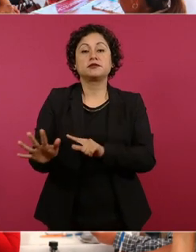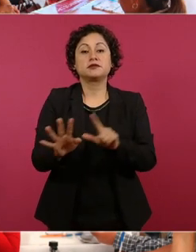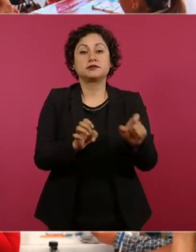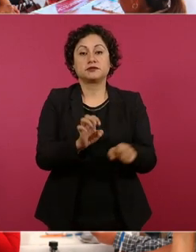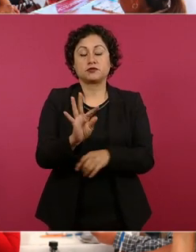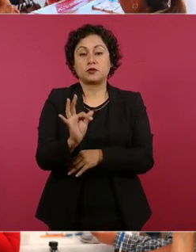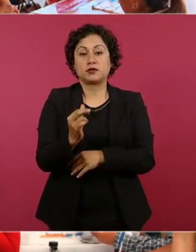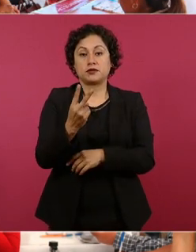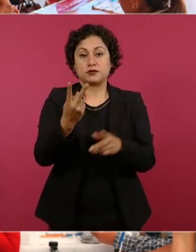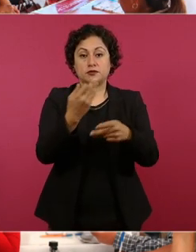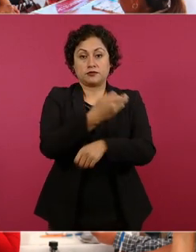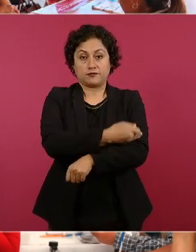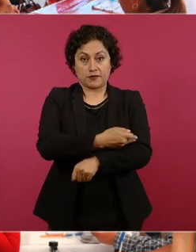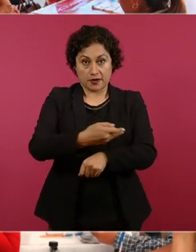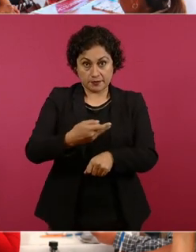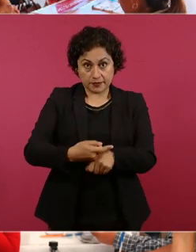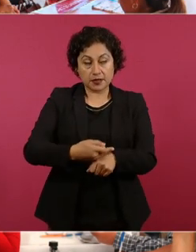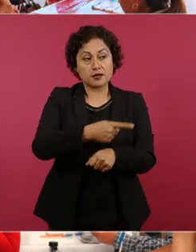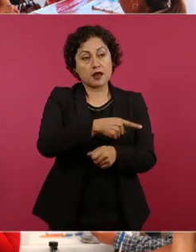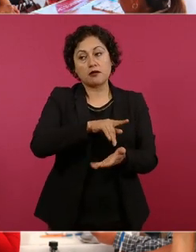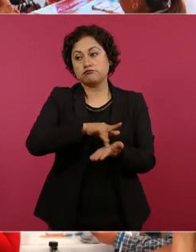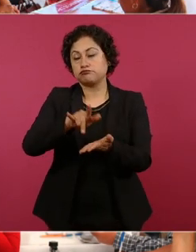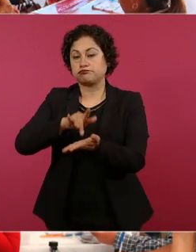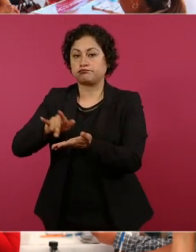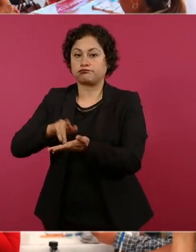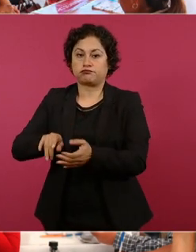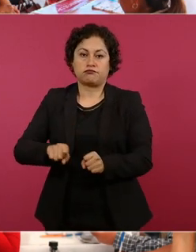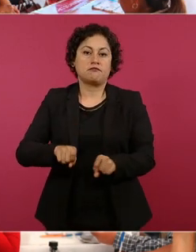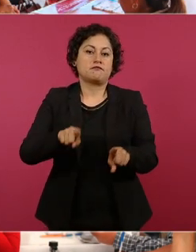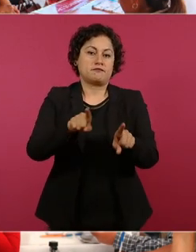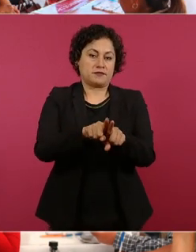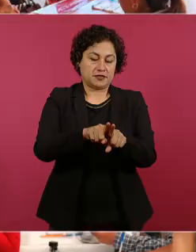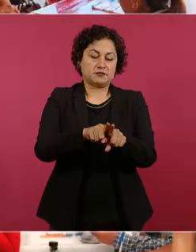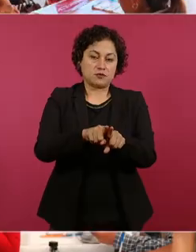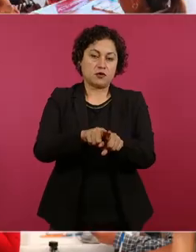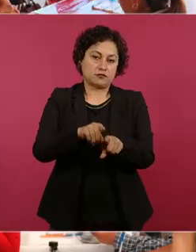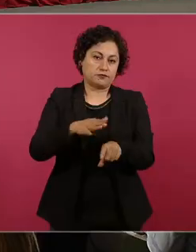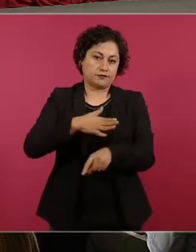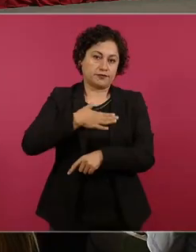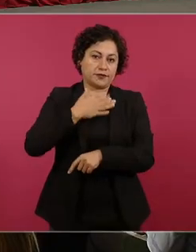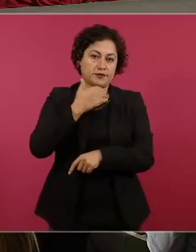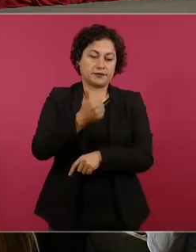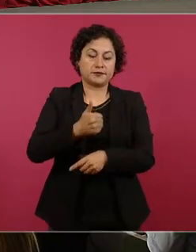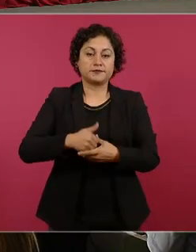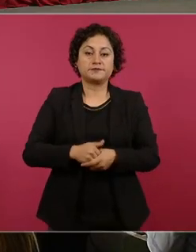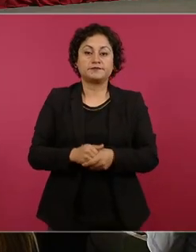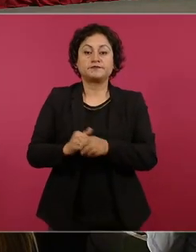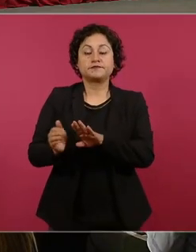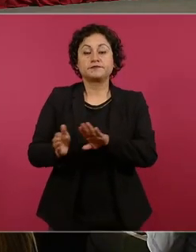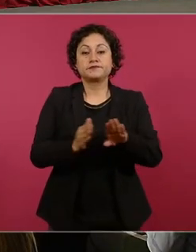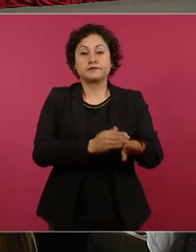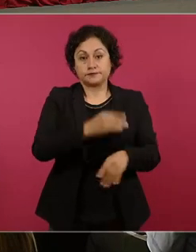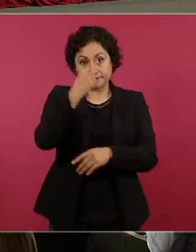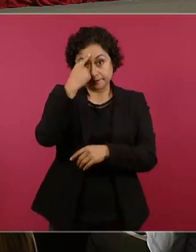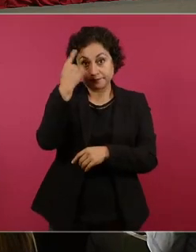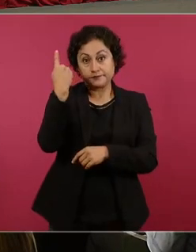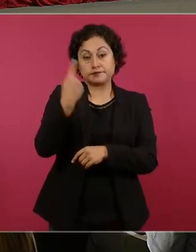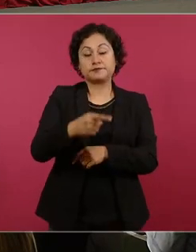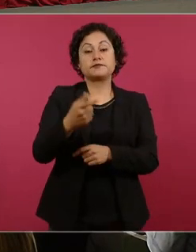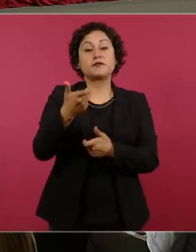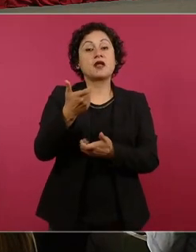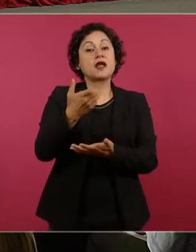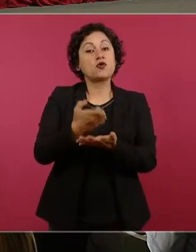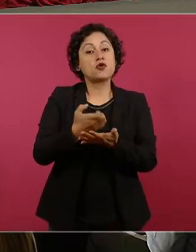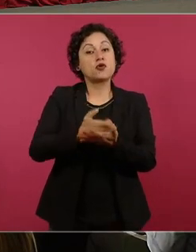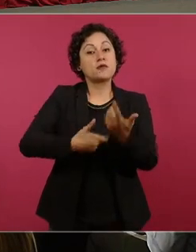familias se beneficiaron con el tianguis del bienestar. Para la reactivación económica se han